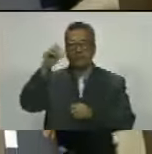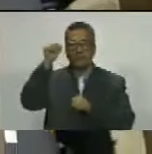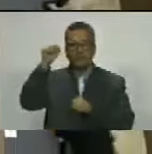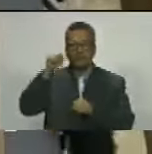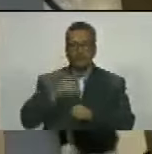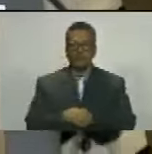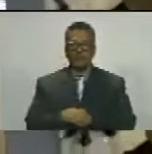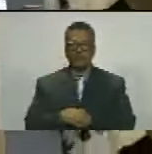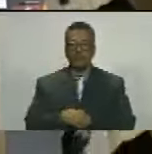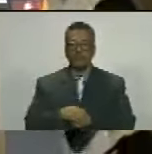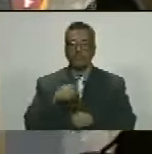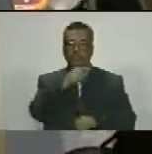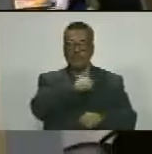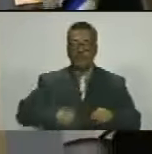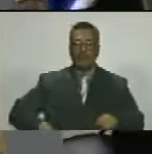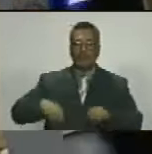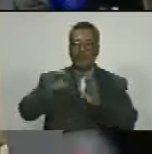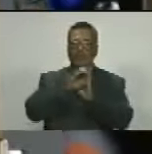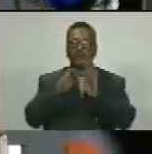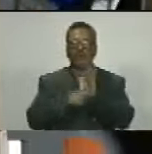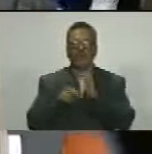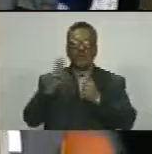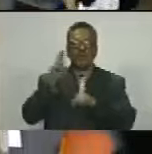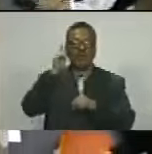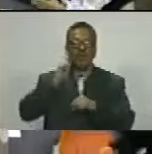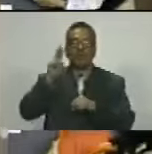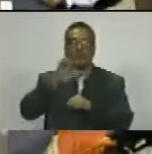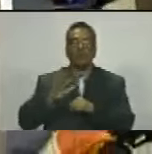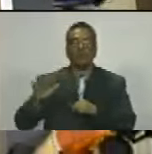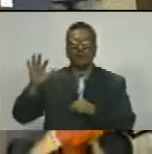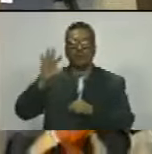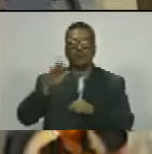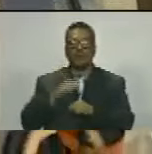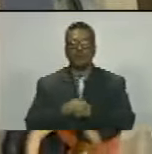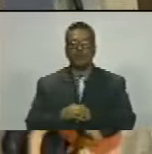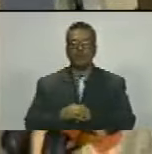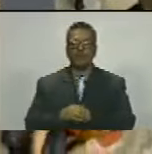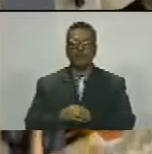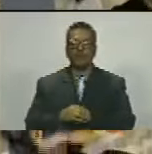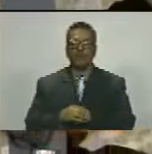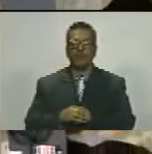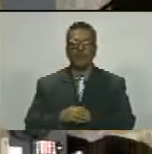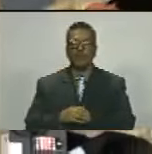maduro moros presidente constitucional de la república bolivariana de venezuela